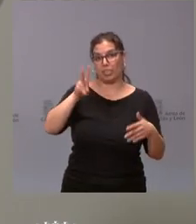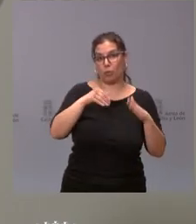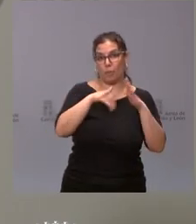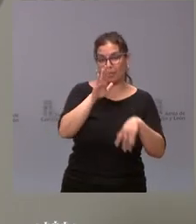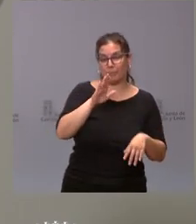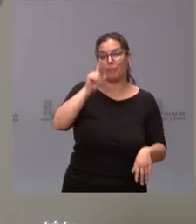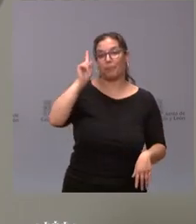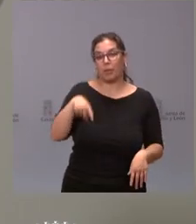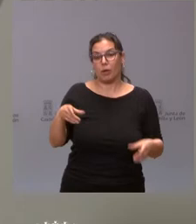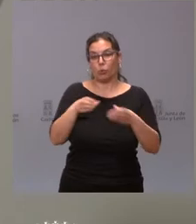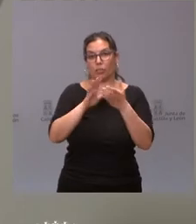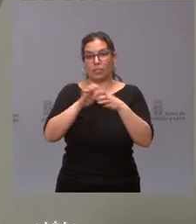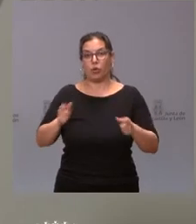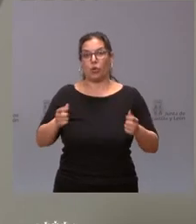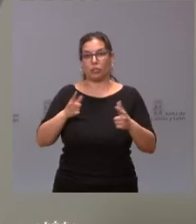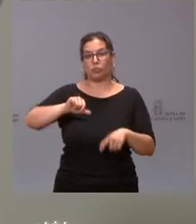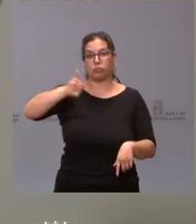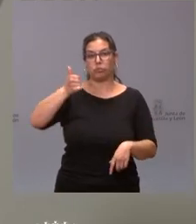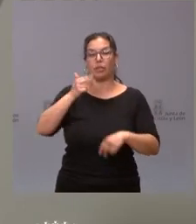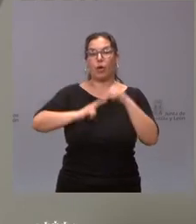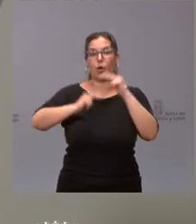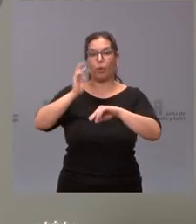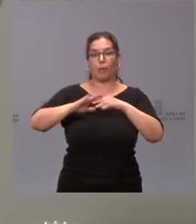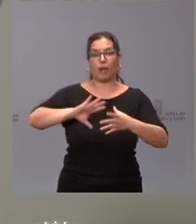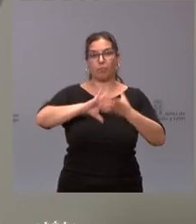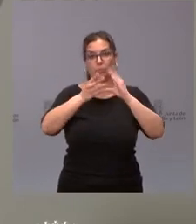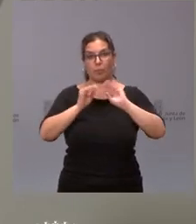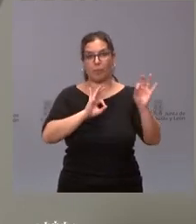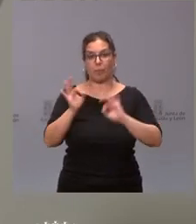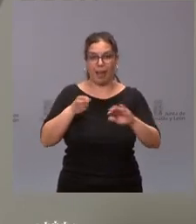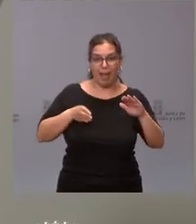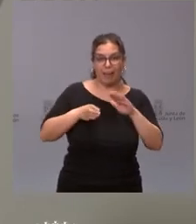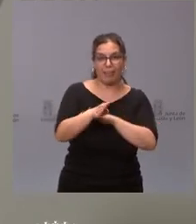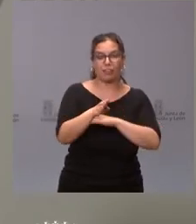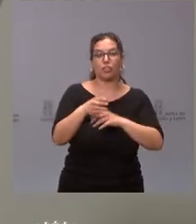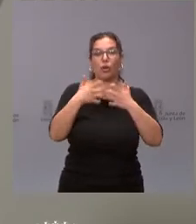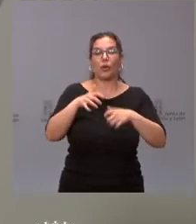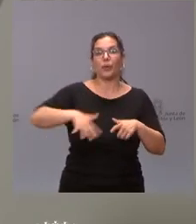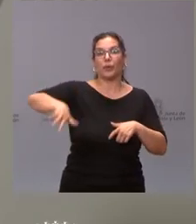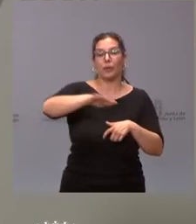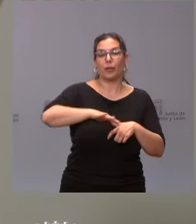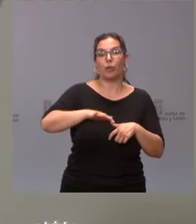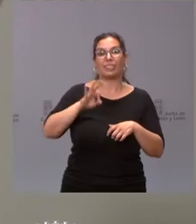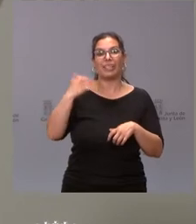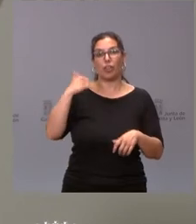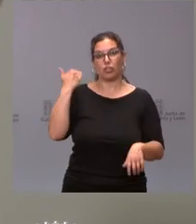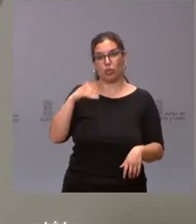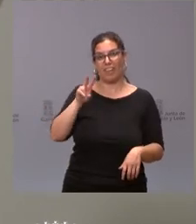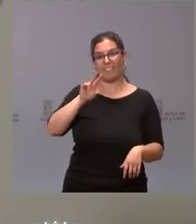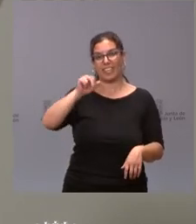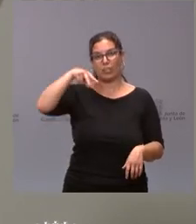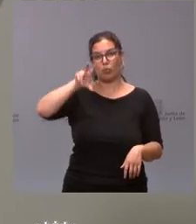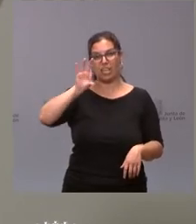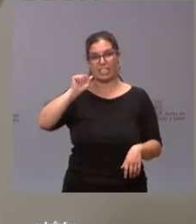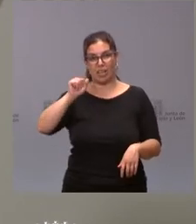Junta ha aprobado el gasto para la contratación de las obras de acondicionamiento de acceso al polígono de la Cepeda en Vinuesa, Soria. Es una zona rural